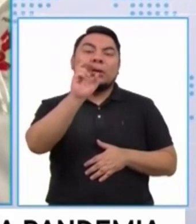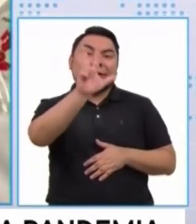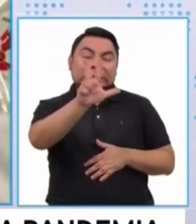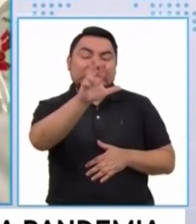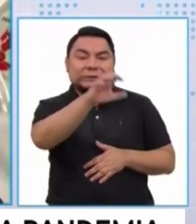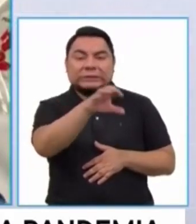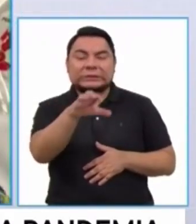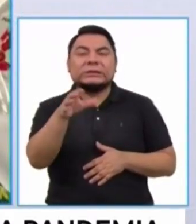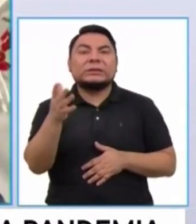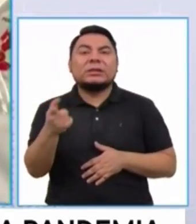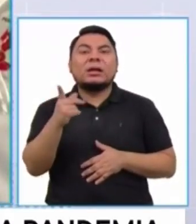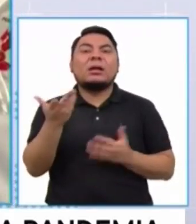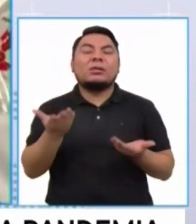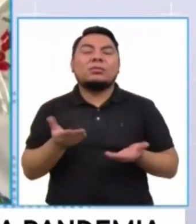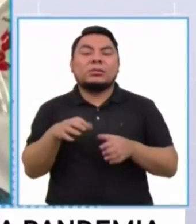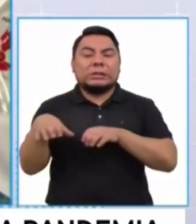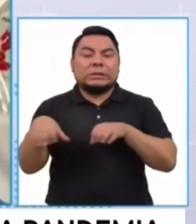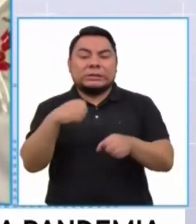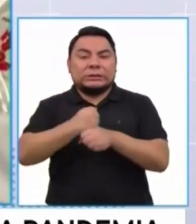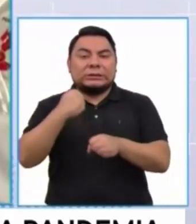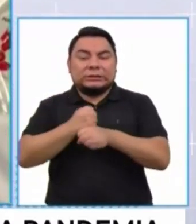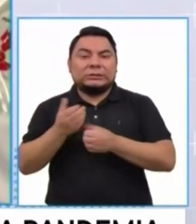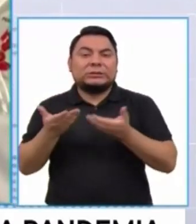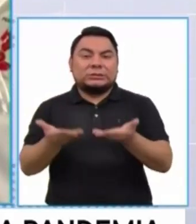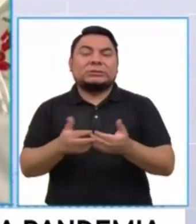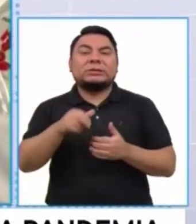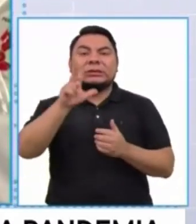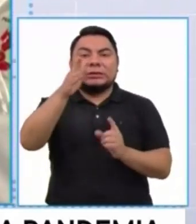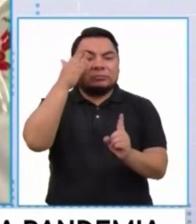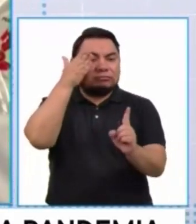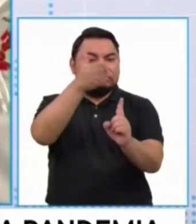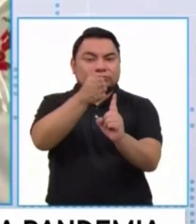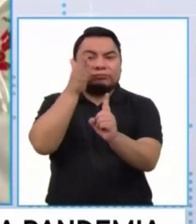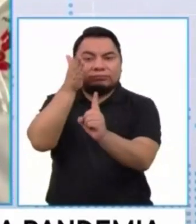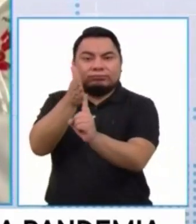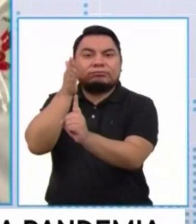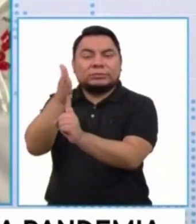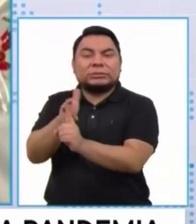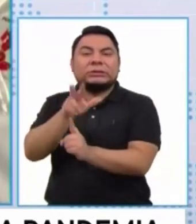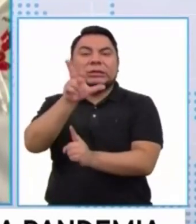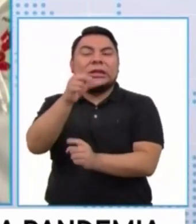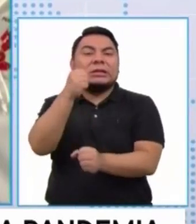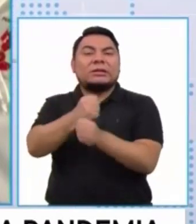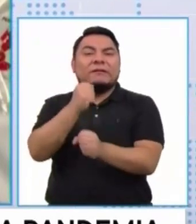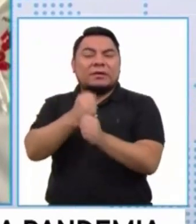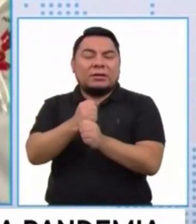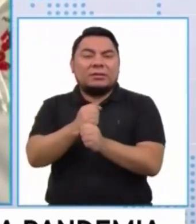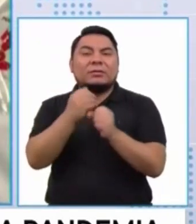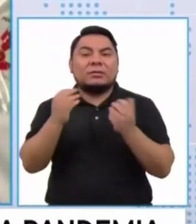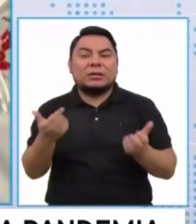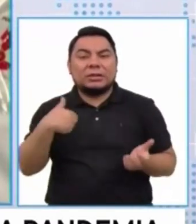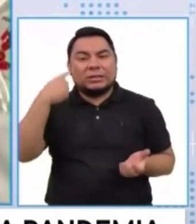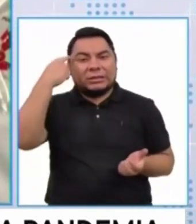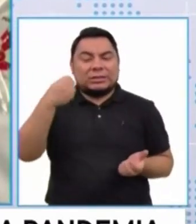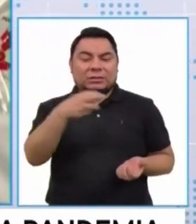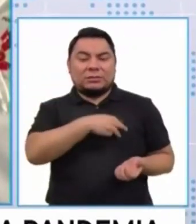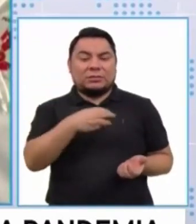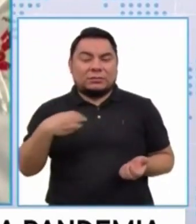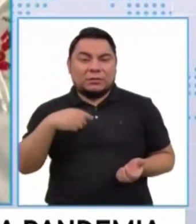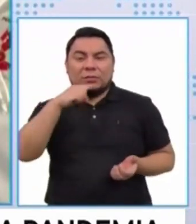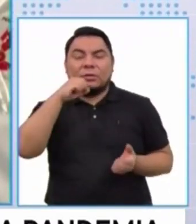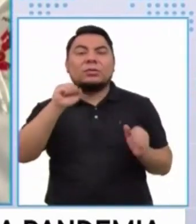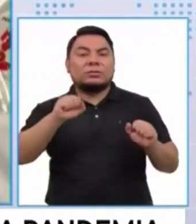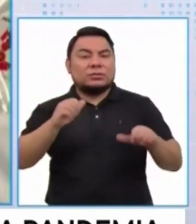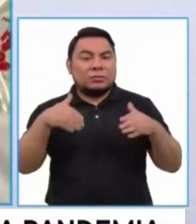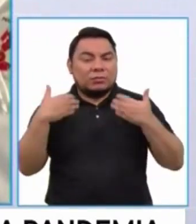productos o tres líneas de trabajo. Y creo que el Ministerio de la Mujer lo puede hacer.